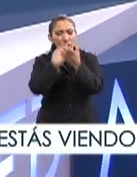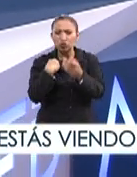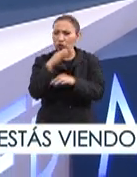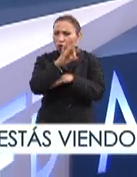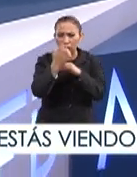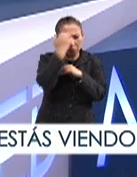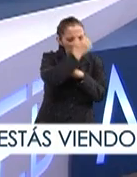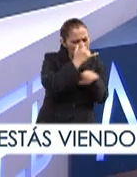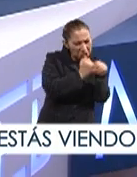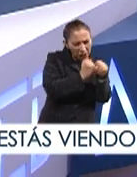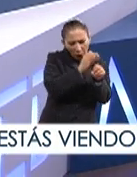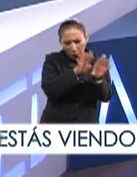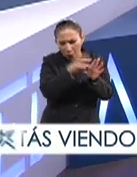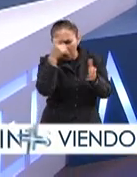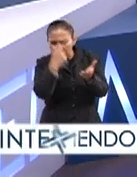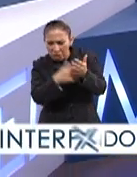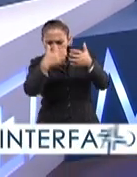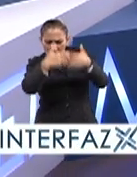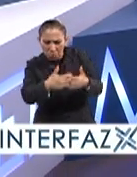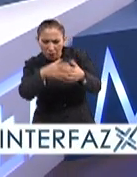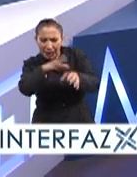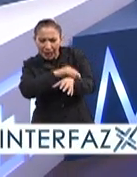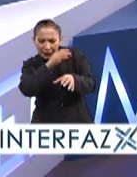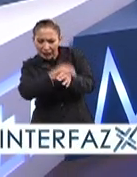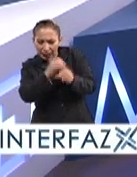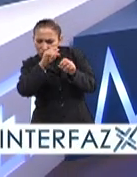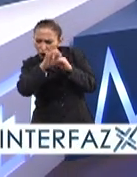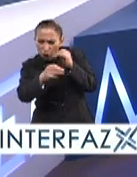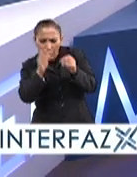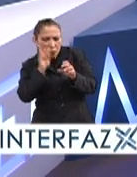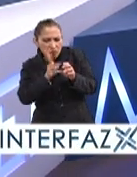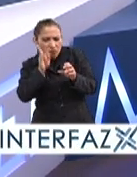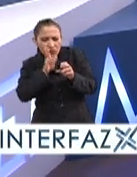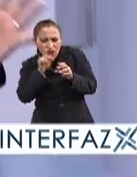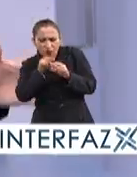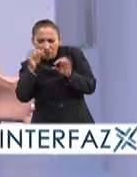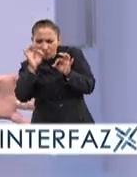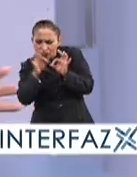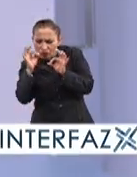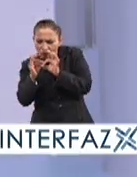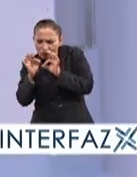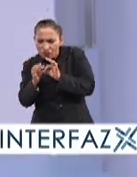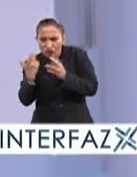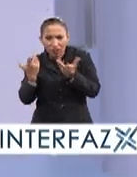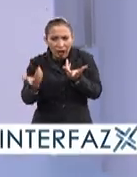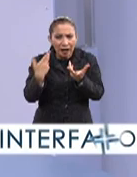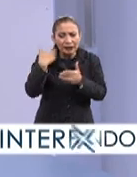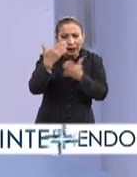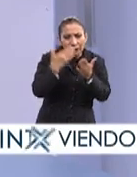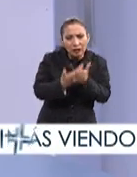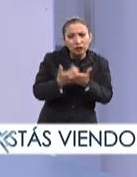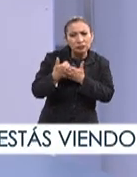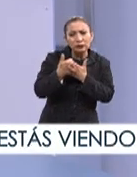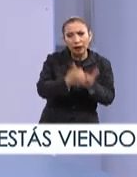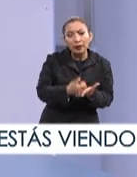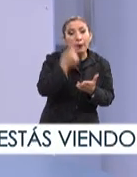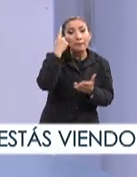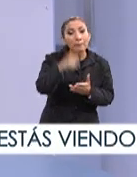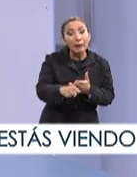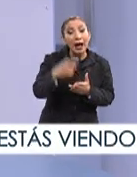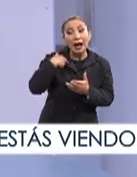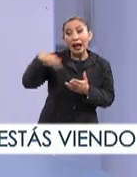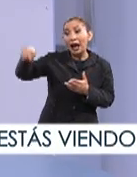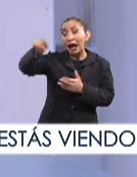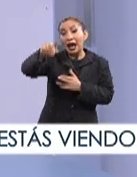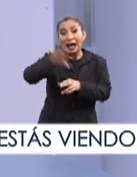hicimos todo el estudio de las operaciones, tanto la energía, las reacciones, etcétera, ajustarlo, ajustar las operaciones, los servicios auxiliares, para que